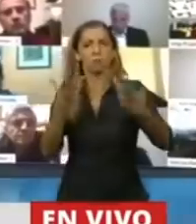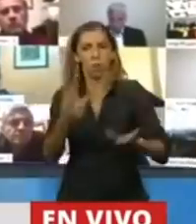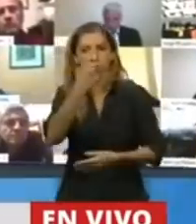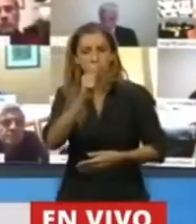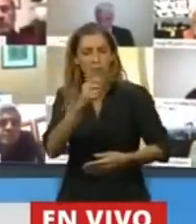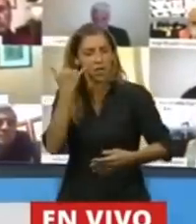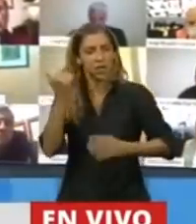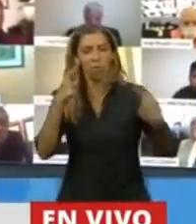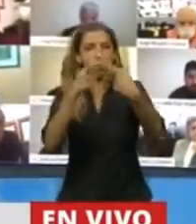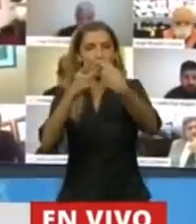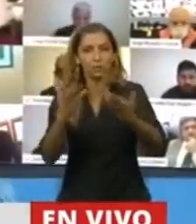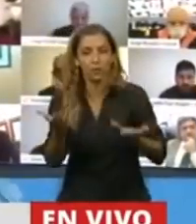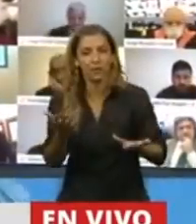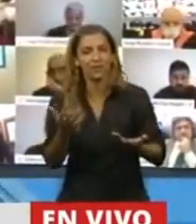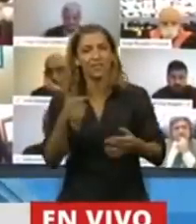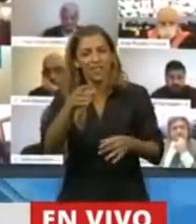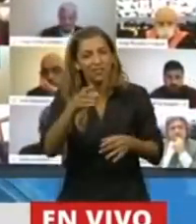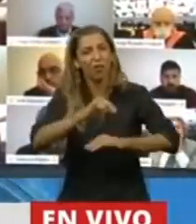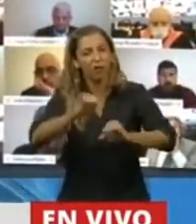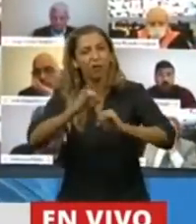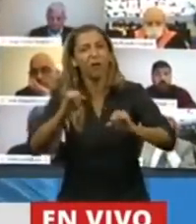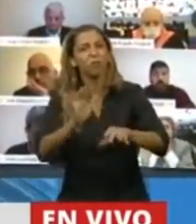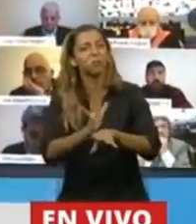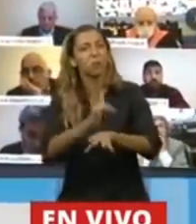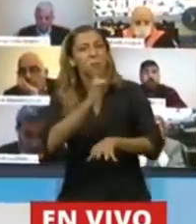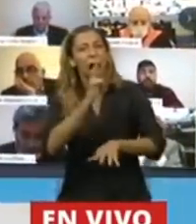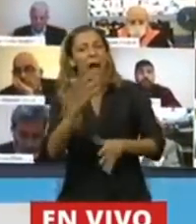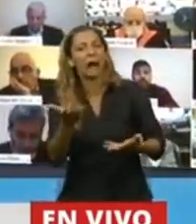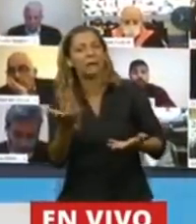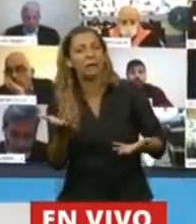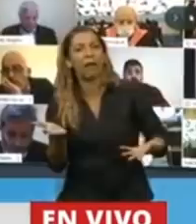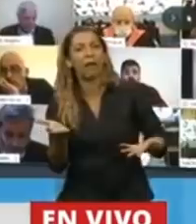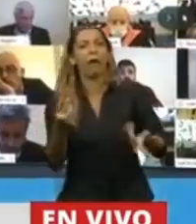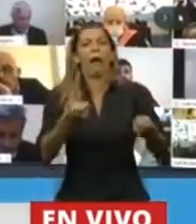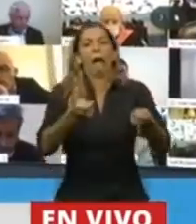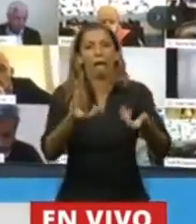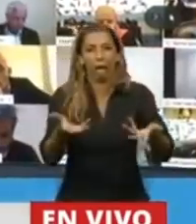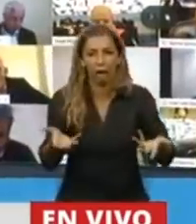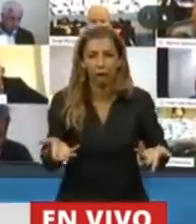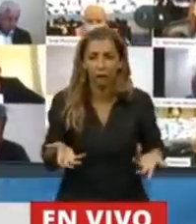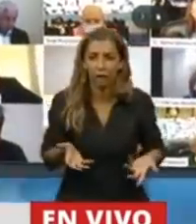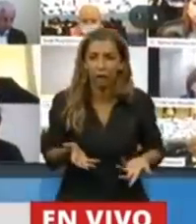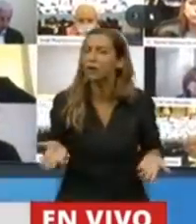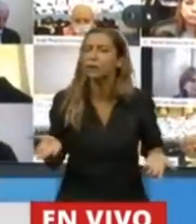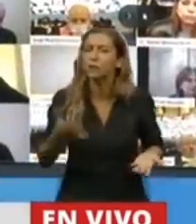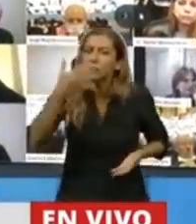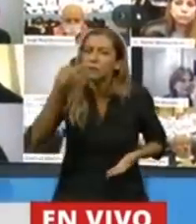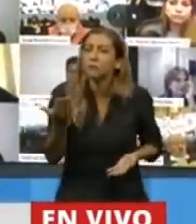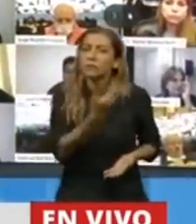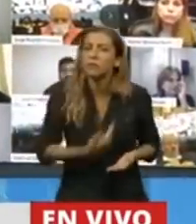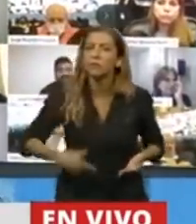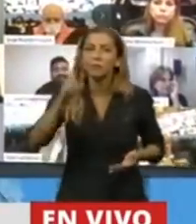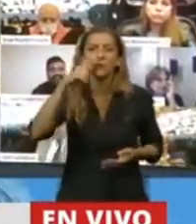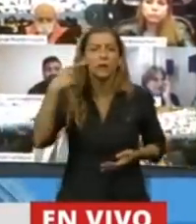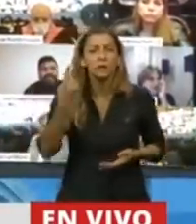Eso es caranchear prácticamente. Porque lo que quería explicar el Presidente era la razón por qué